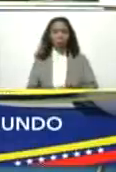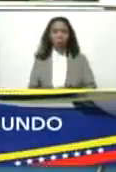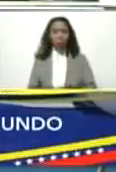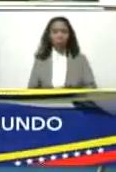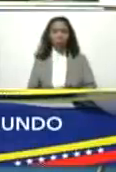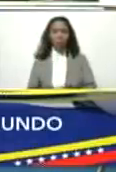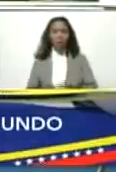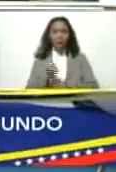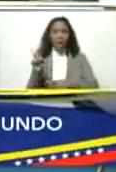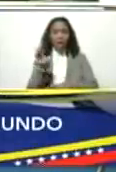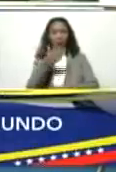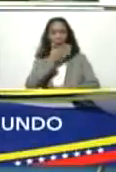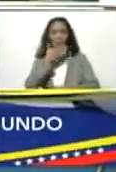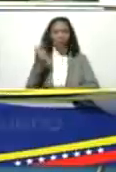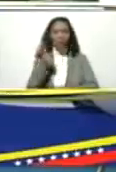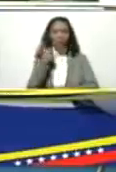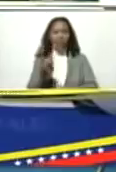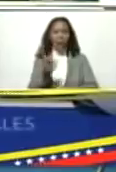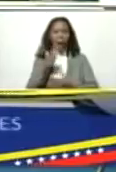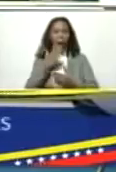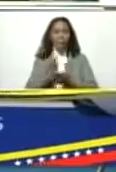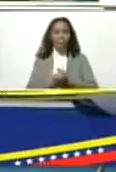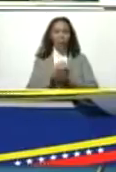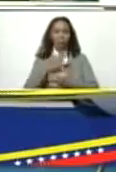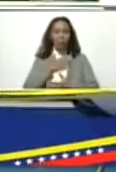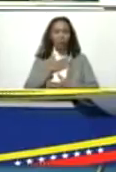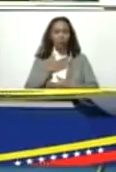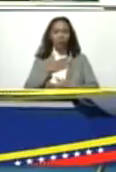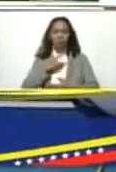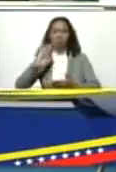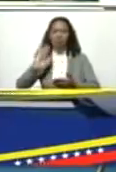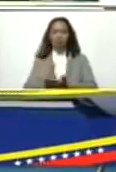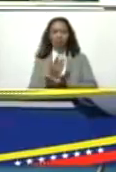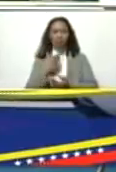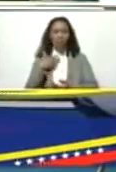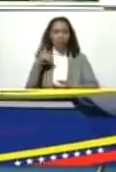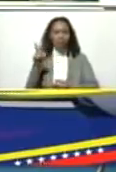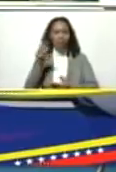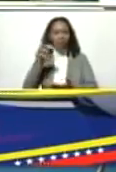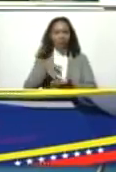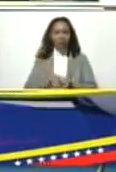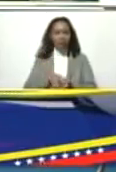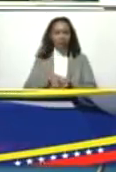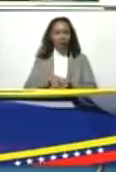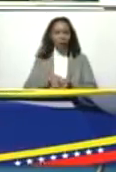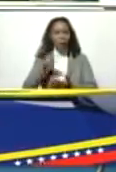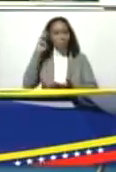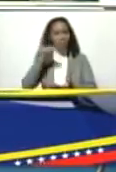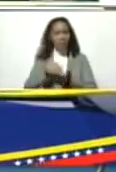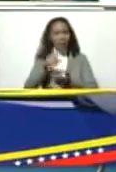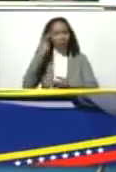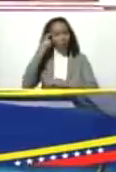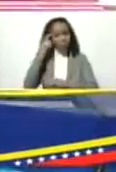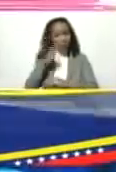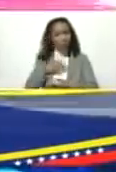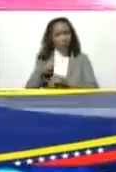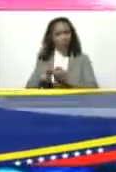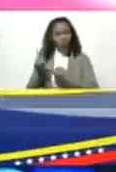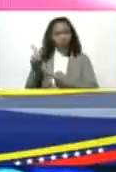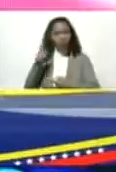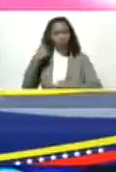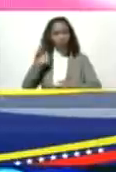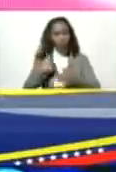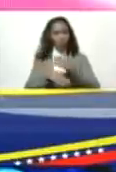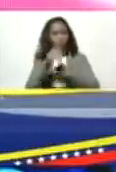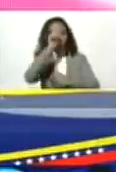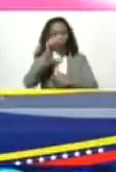eso es lo mejor decía un amigo mío mi quita del Estado Miranda decía eso lo más chévere ¿te acuerdas Silvia? yo voy los